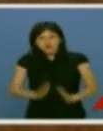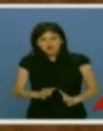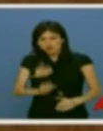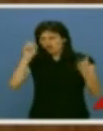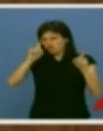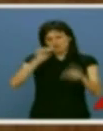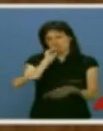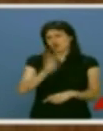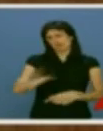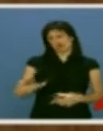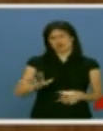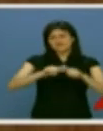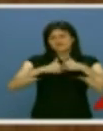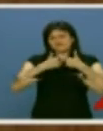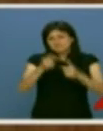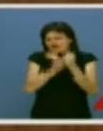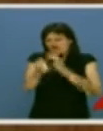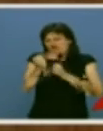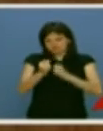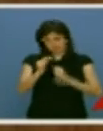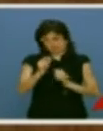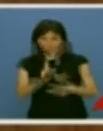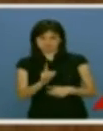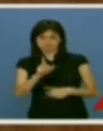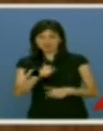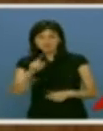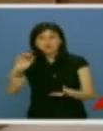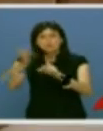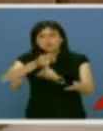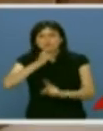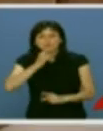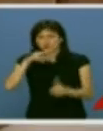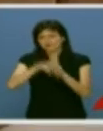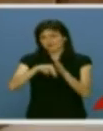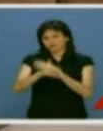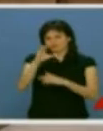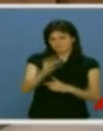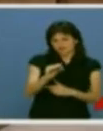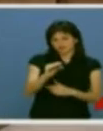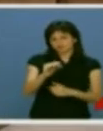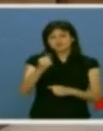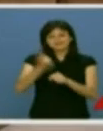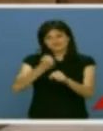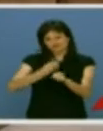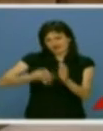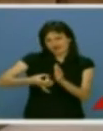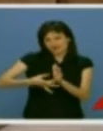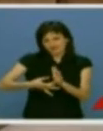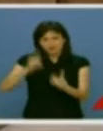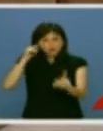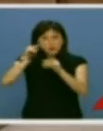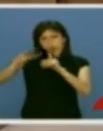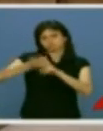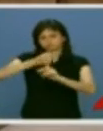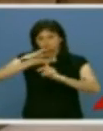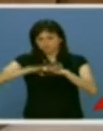mejor educación y no que la familia sea austera. Y tendrán que conseguirlo con menos recursos, es decir, tendrán que ser eficientes, cumplir sus objetivos con menos